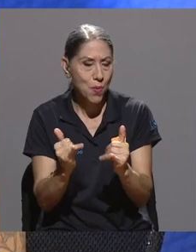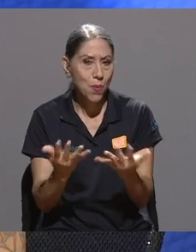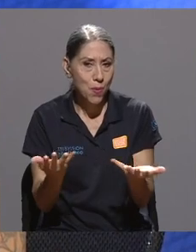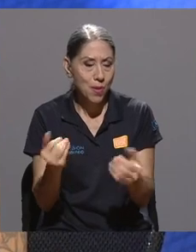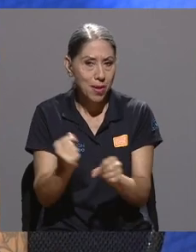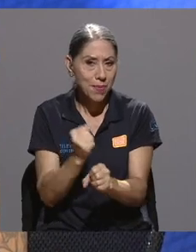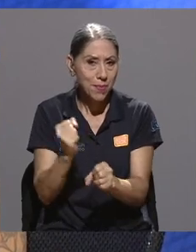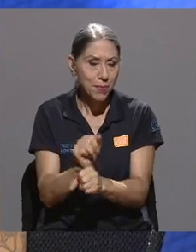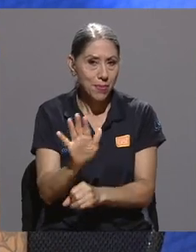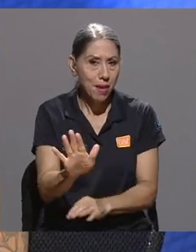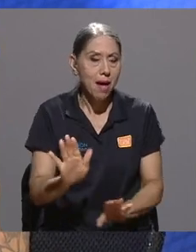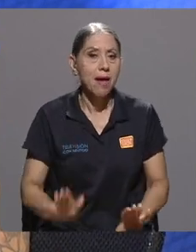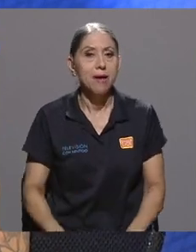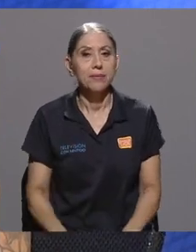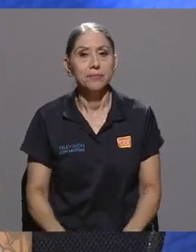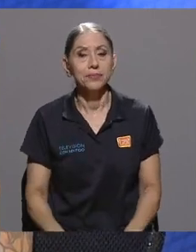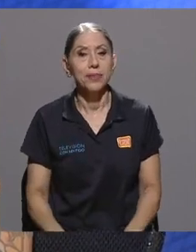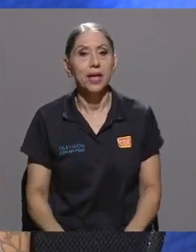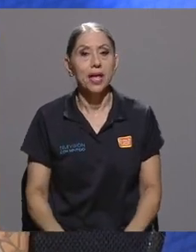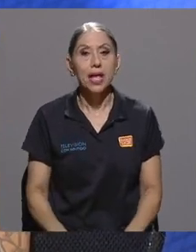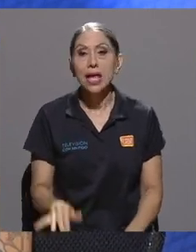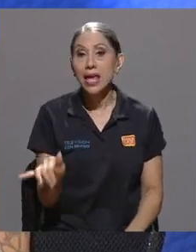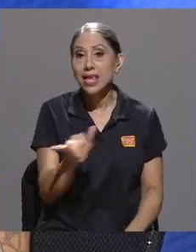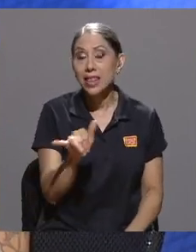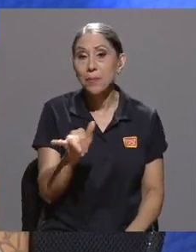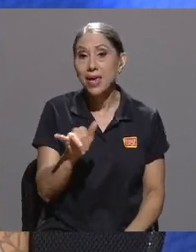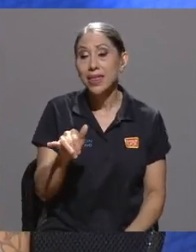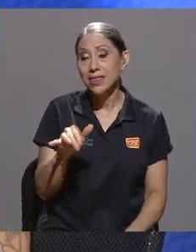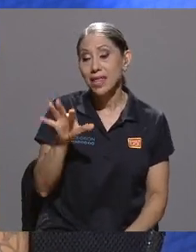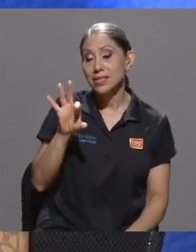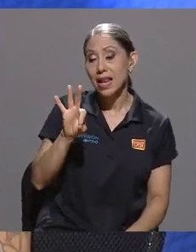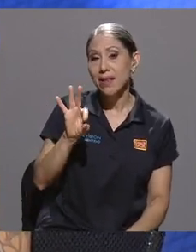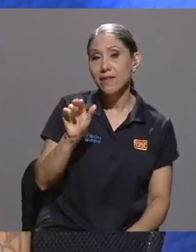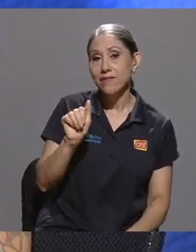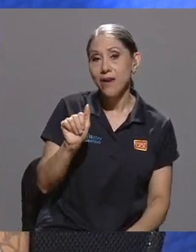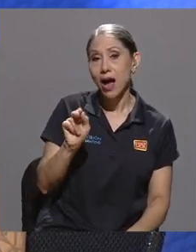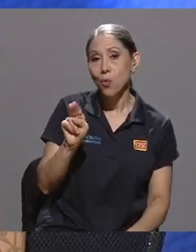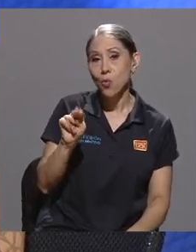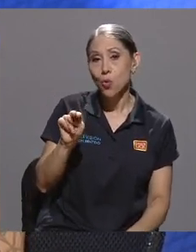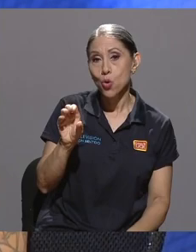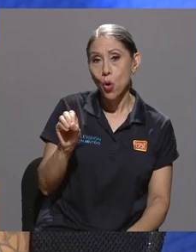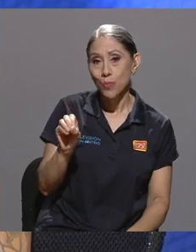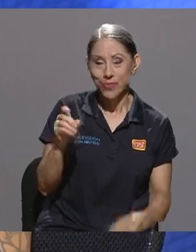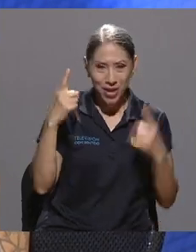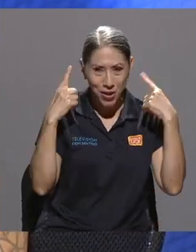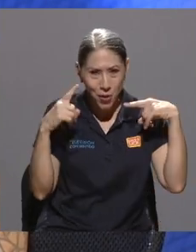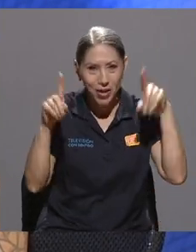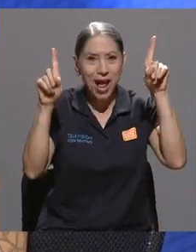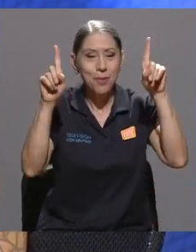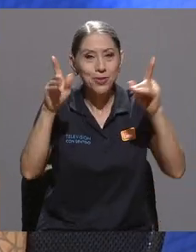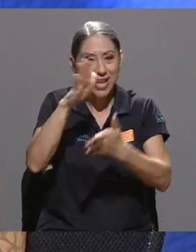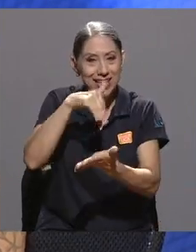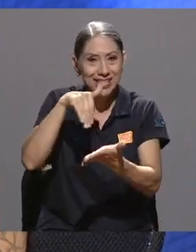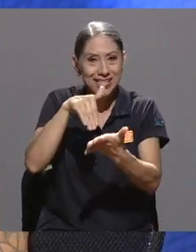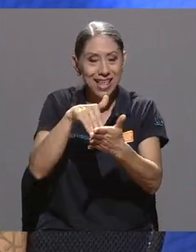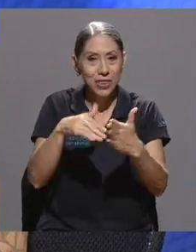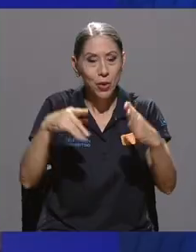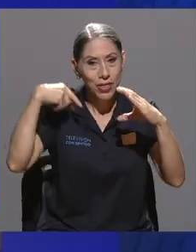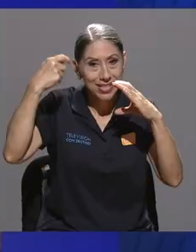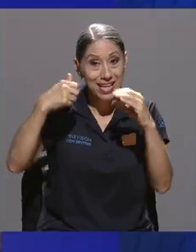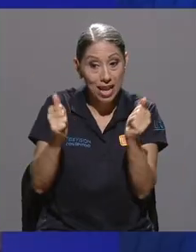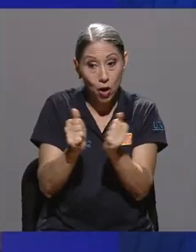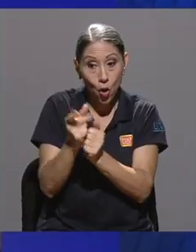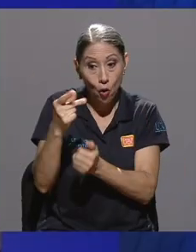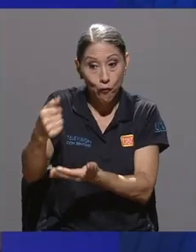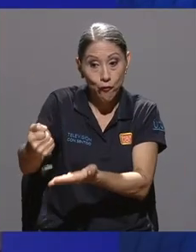hacer cine. Y, bueno, también desde el FAUNO logramos que el centro de cine, con lo que es el fondo del FAUNO,